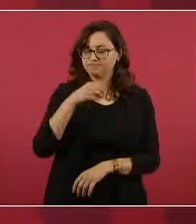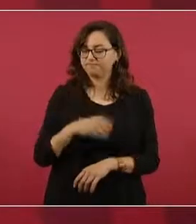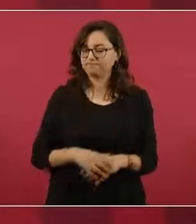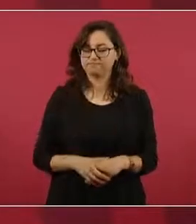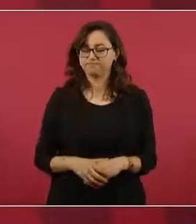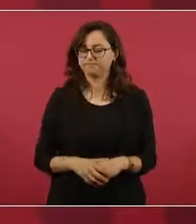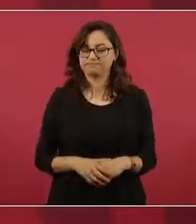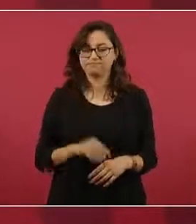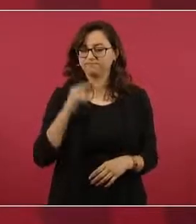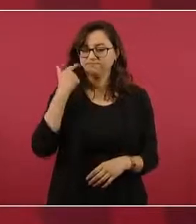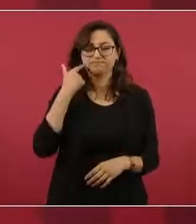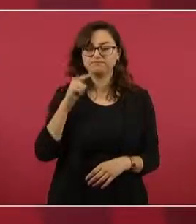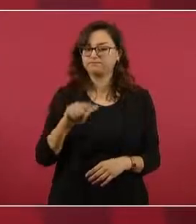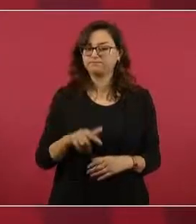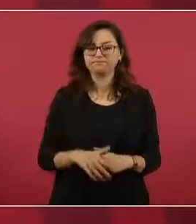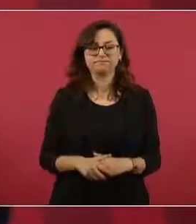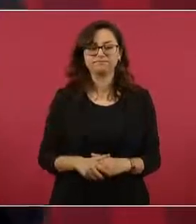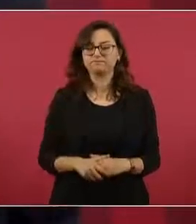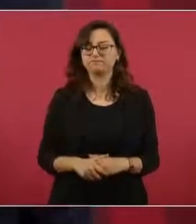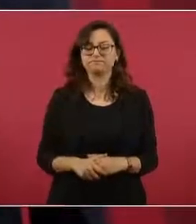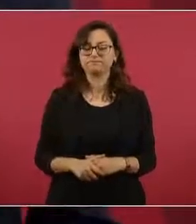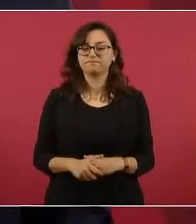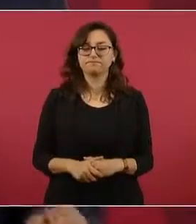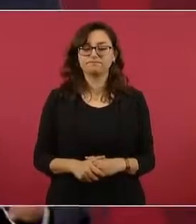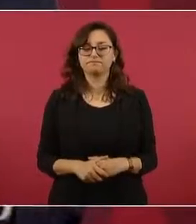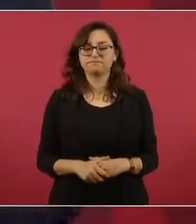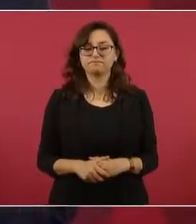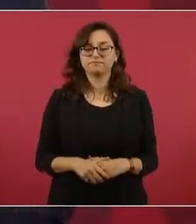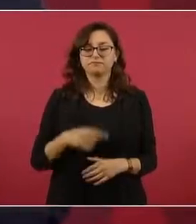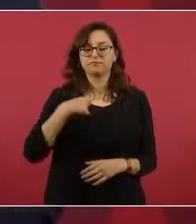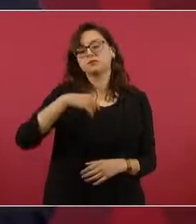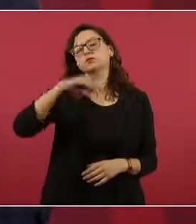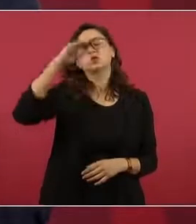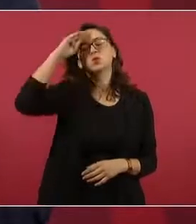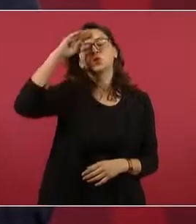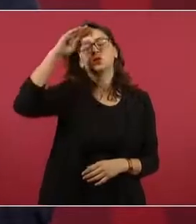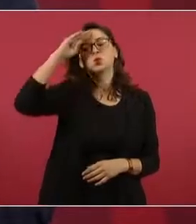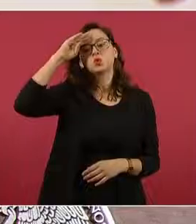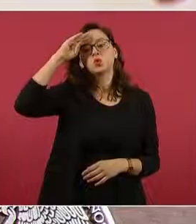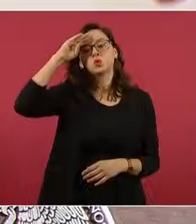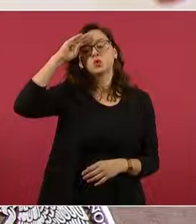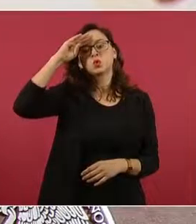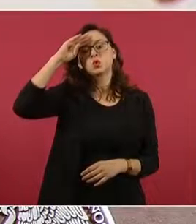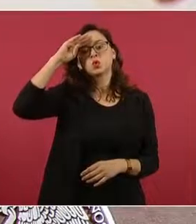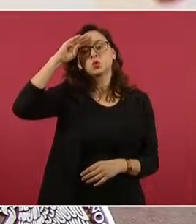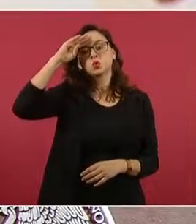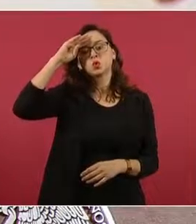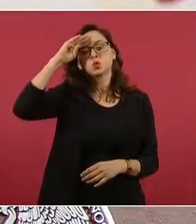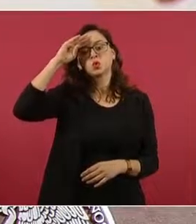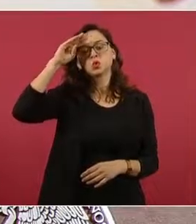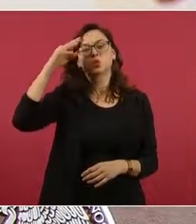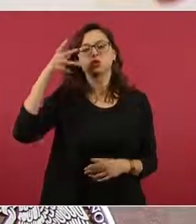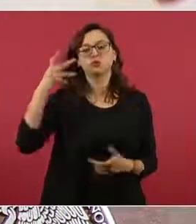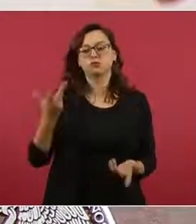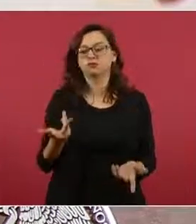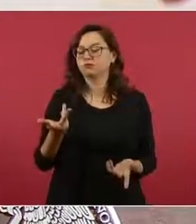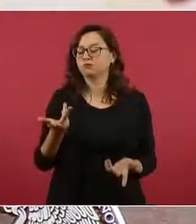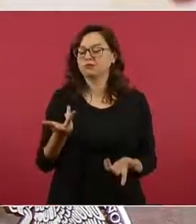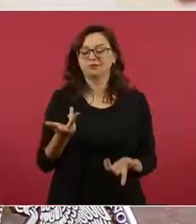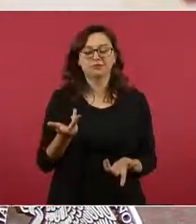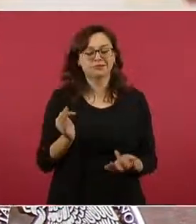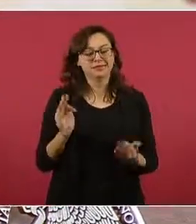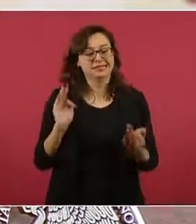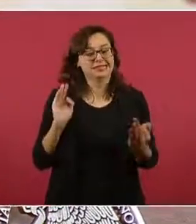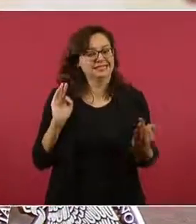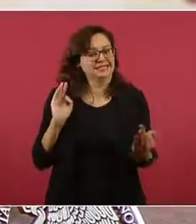Pienso que estamos en vísperas de